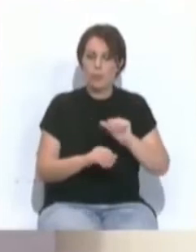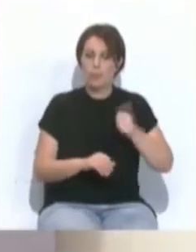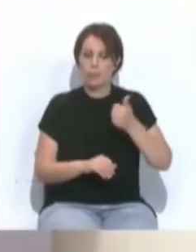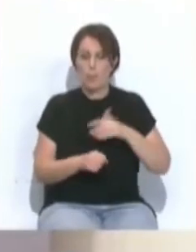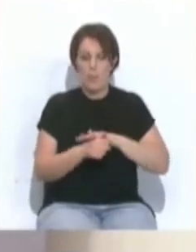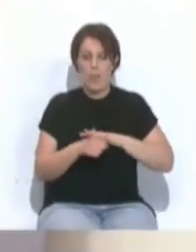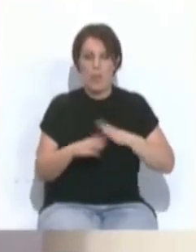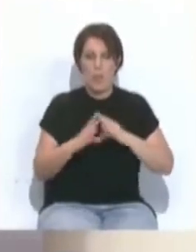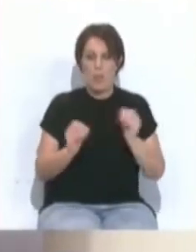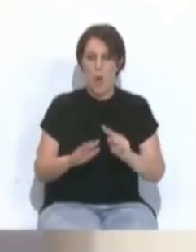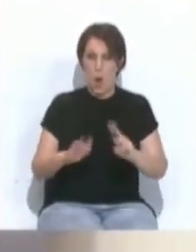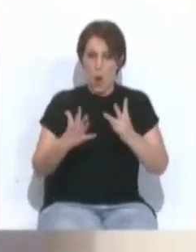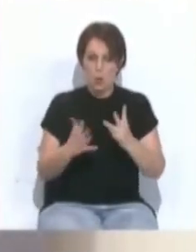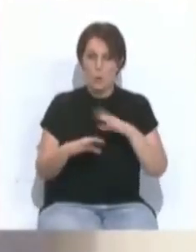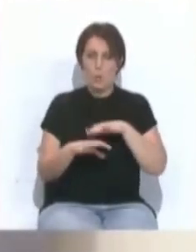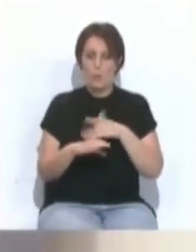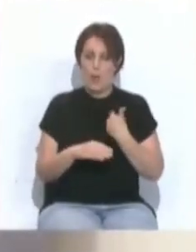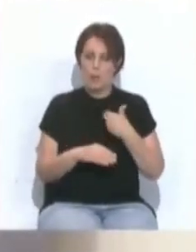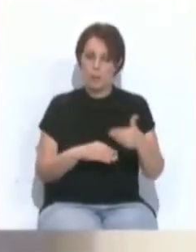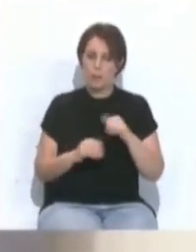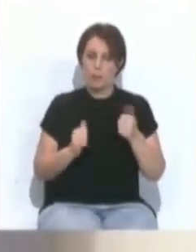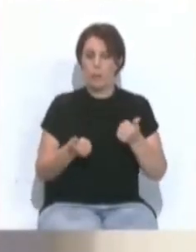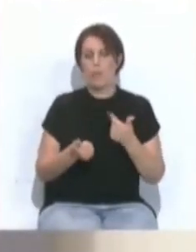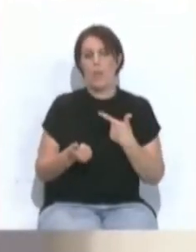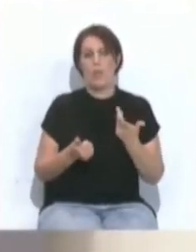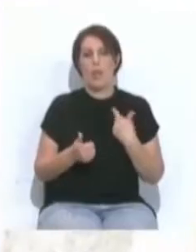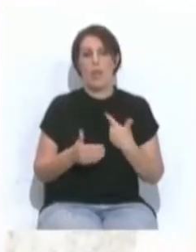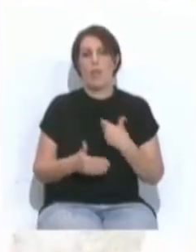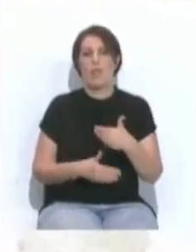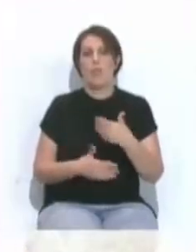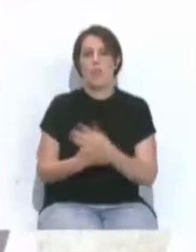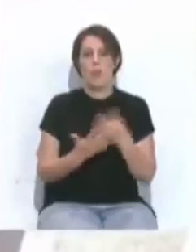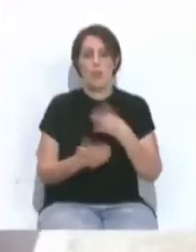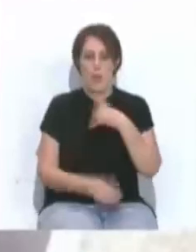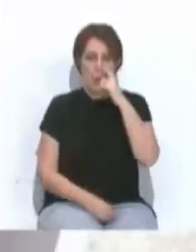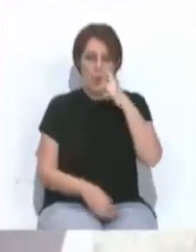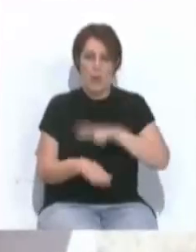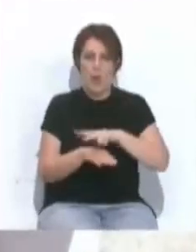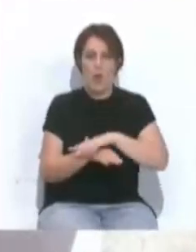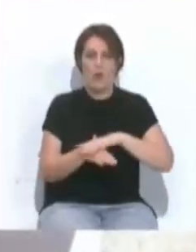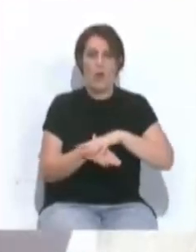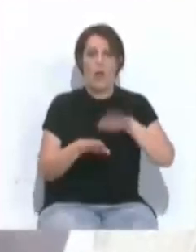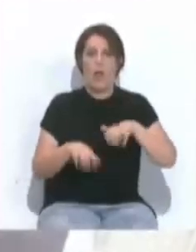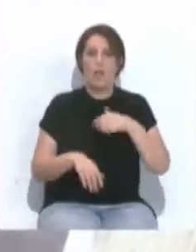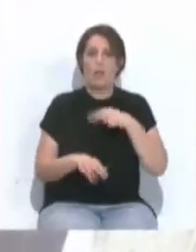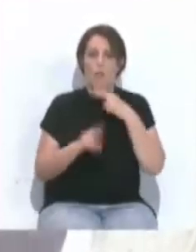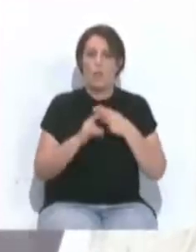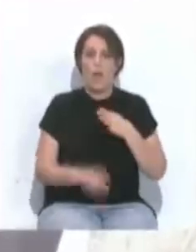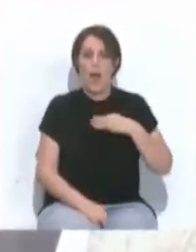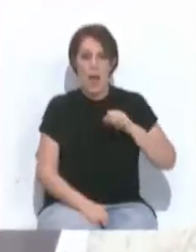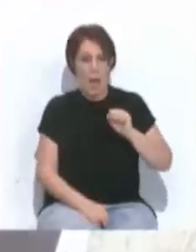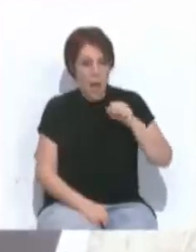las ocho provincias andaluzas de cara a los comicios del próximo 19 de junio. La delegada del Gobierno en Cádiz, Ana Mestre,